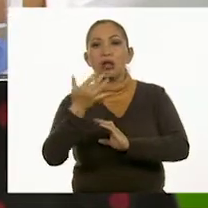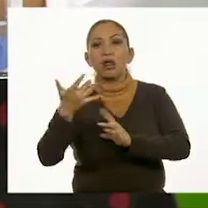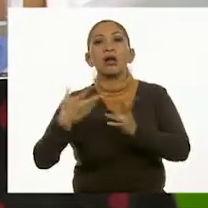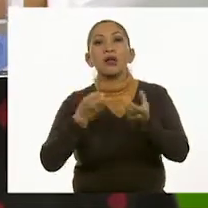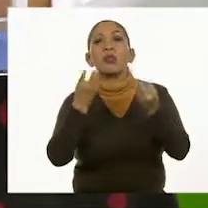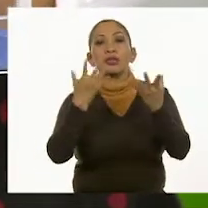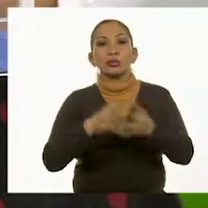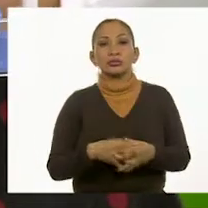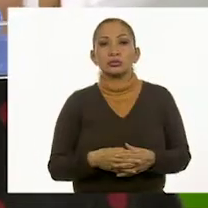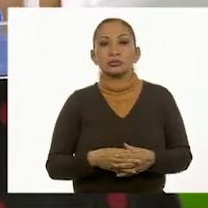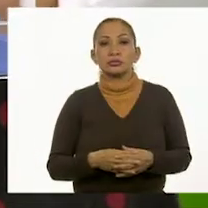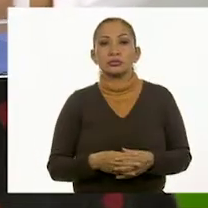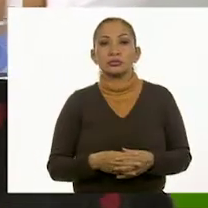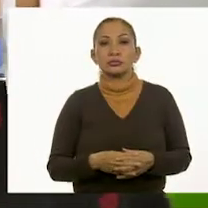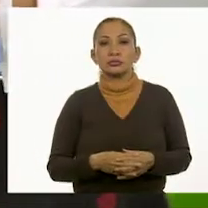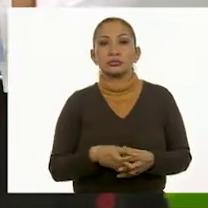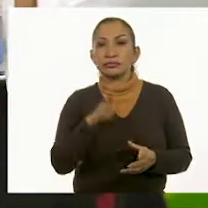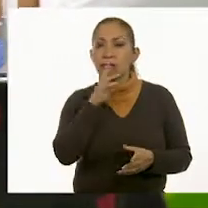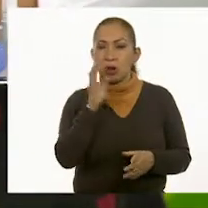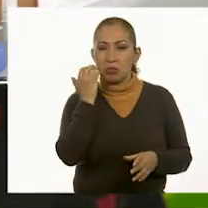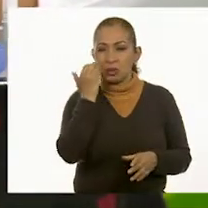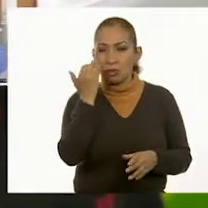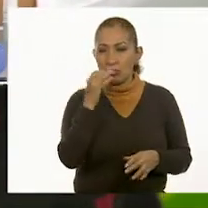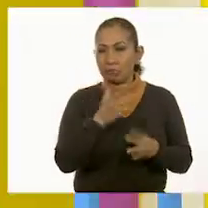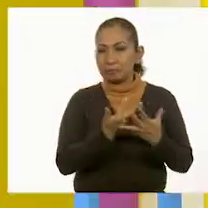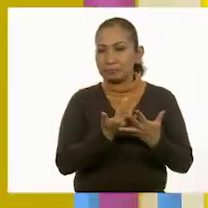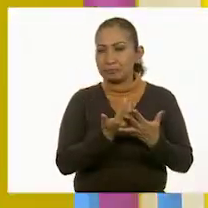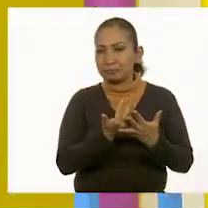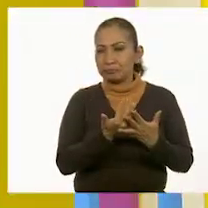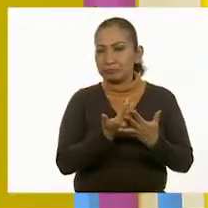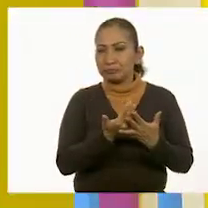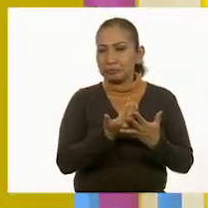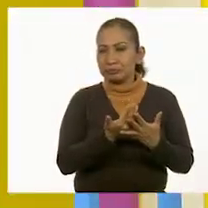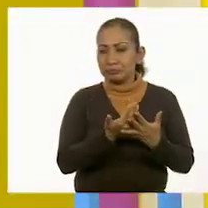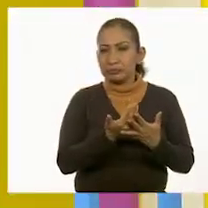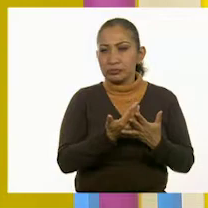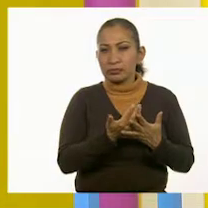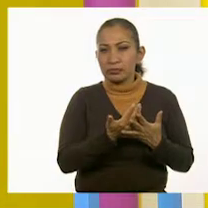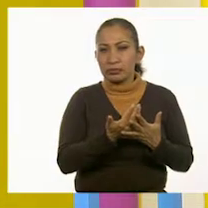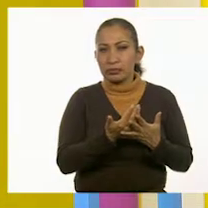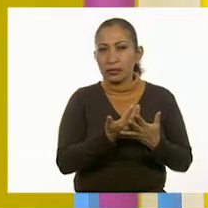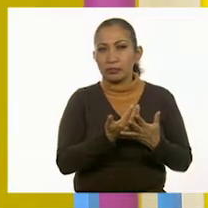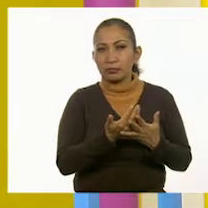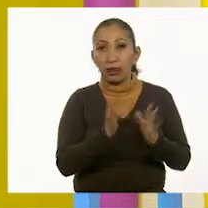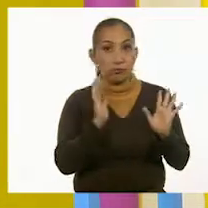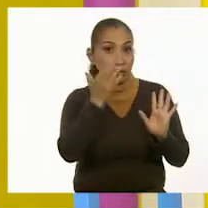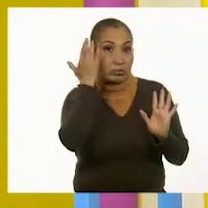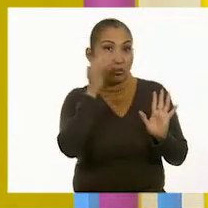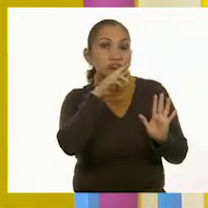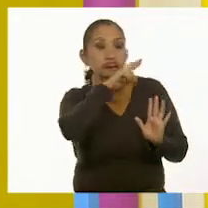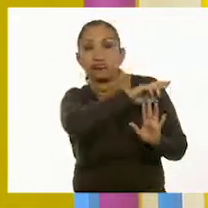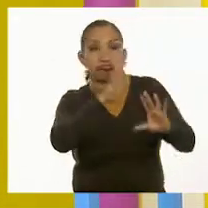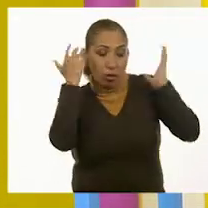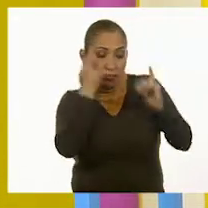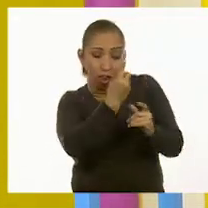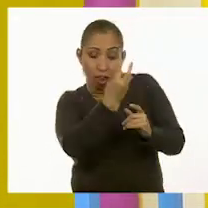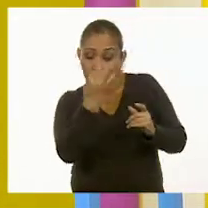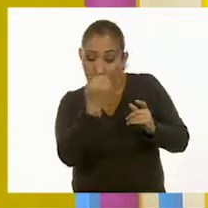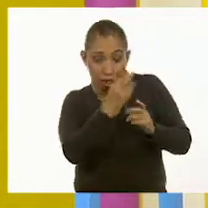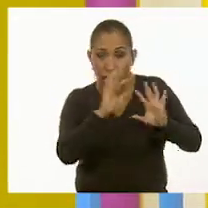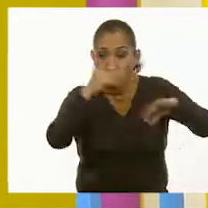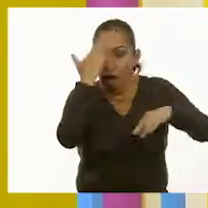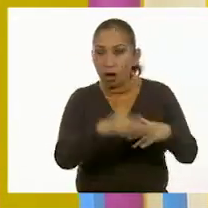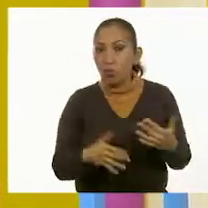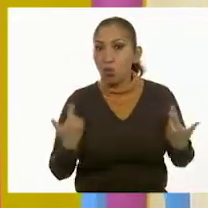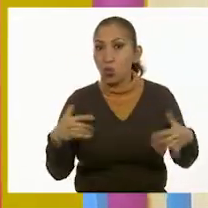respuesta. Pero yo creo que se van a tardar un poco más, ¿verdad? Sí, yo también creo que... O no. Bueno, no lo sé. A lo mejor nos sorprenden y es